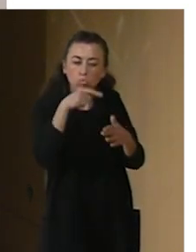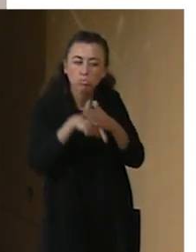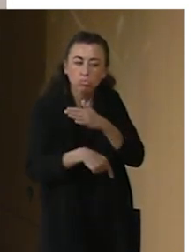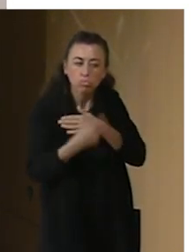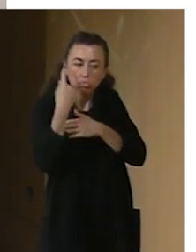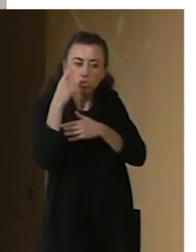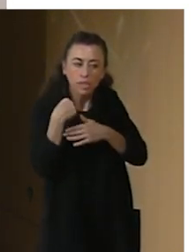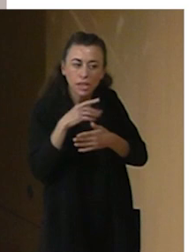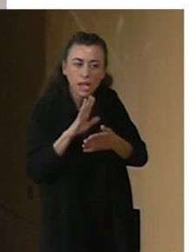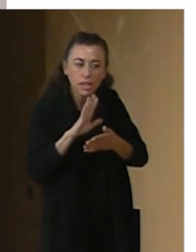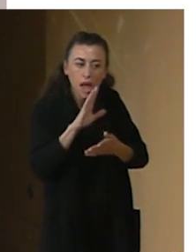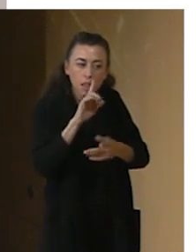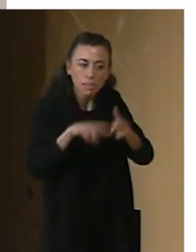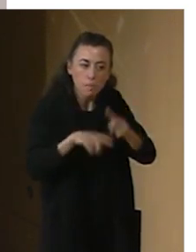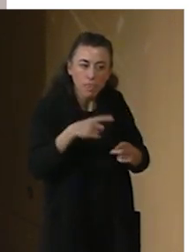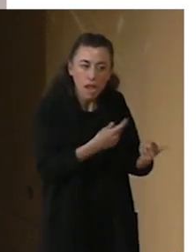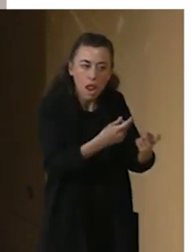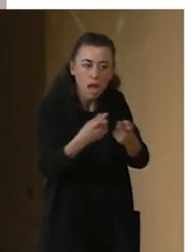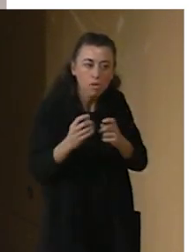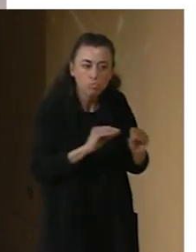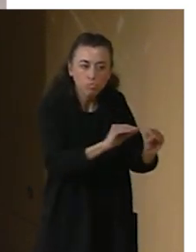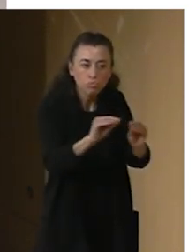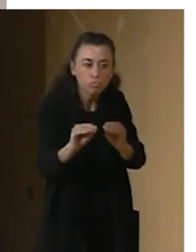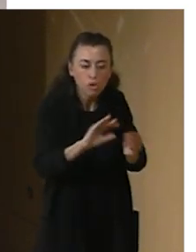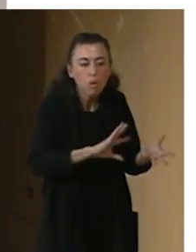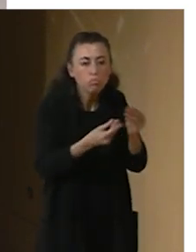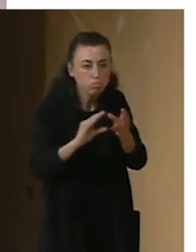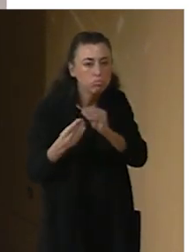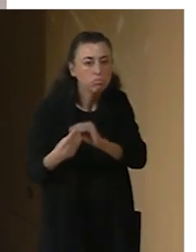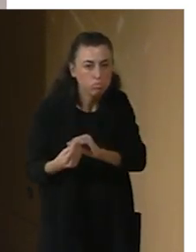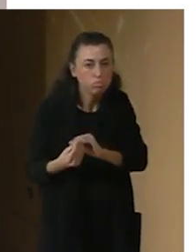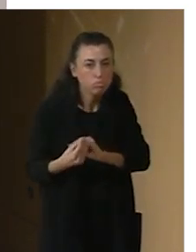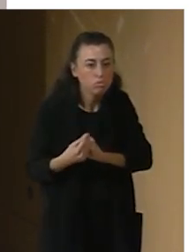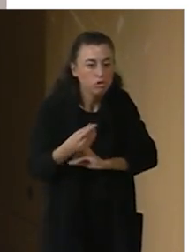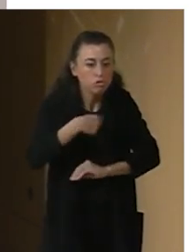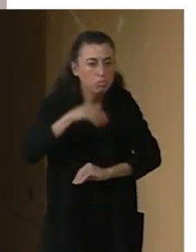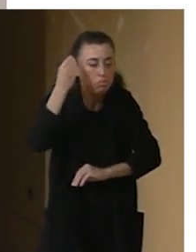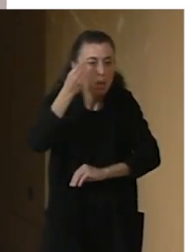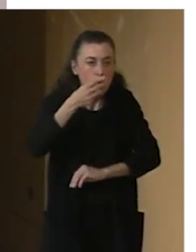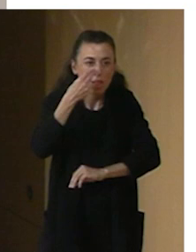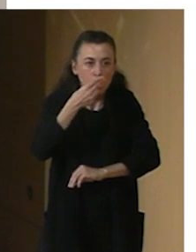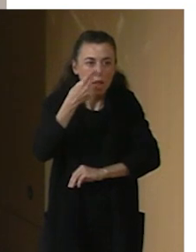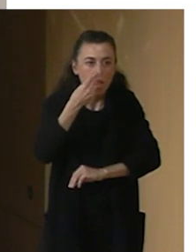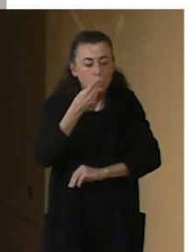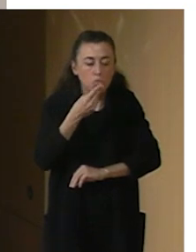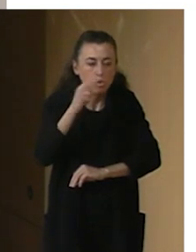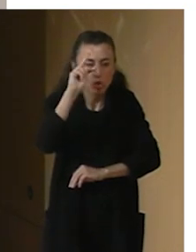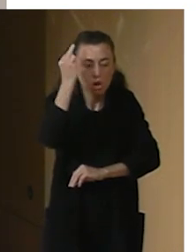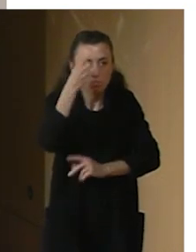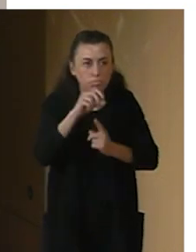las necesidades del público. Lo cual nos parecía como muy interesante ese cambio de mirada